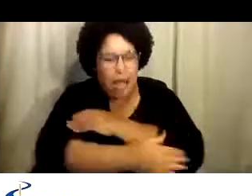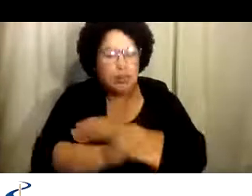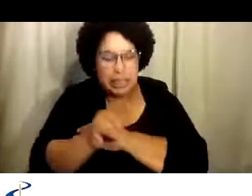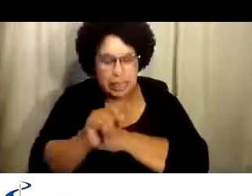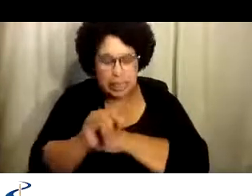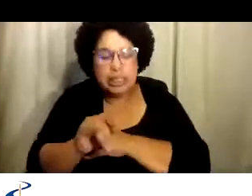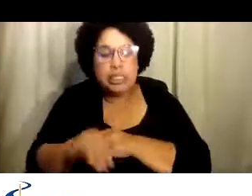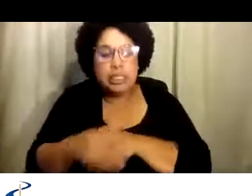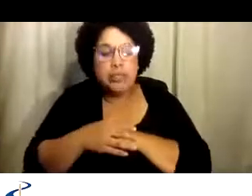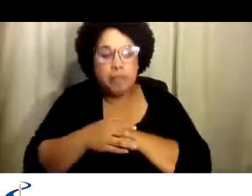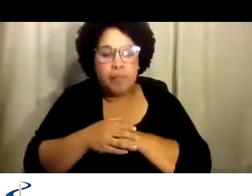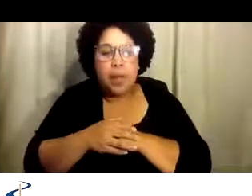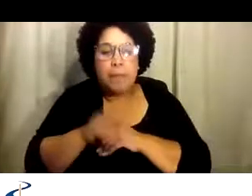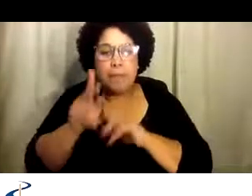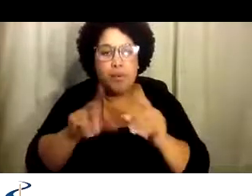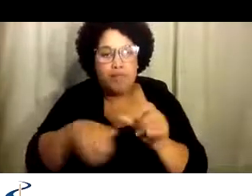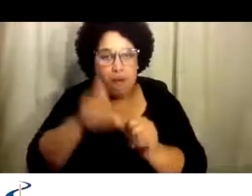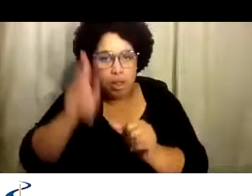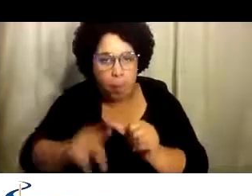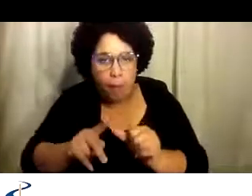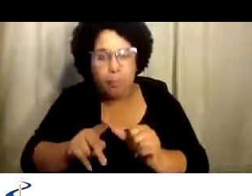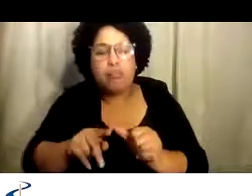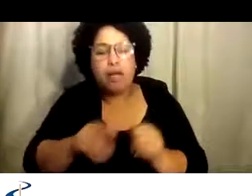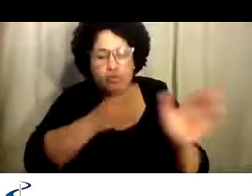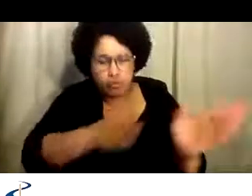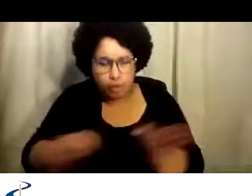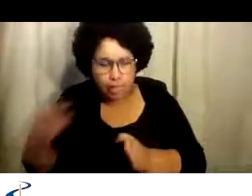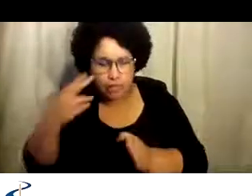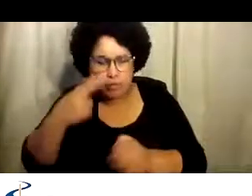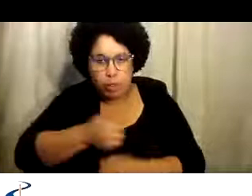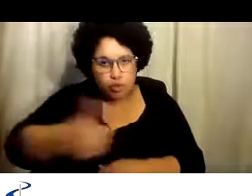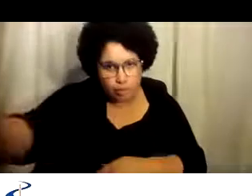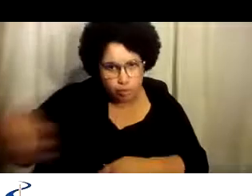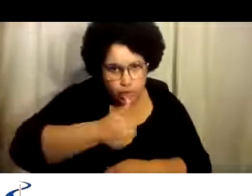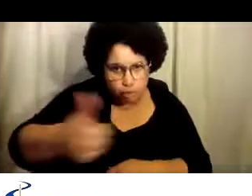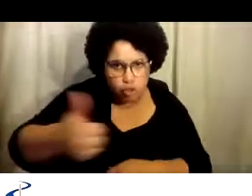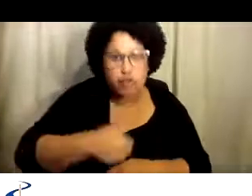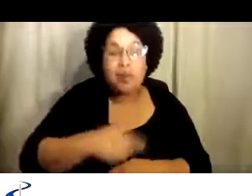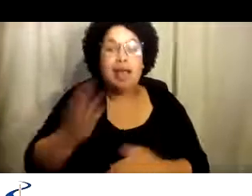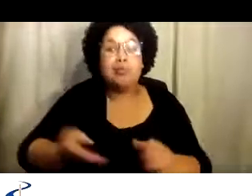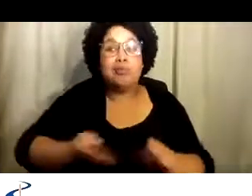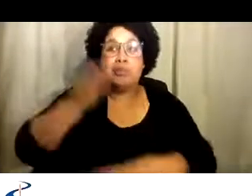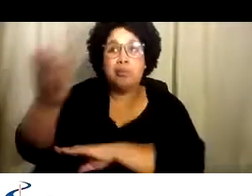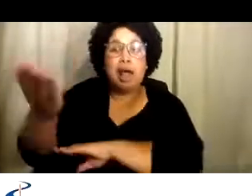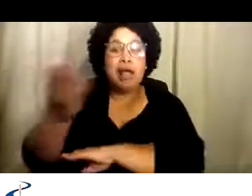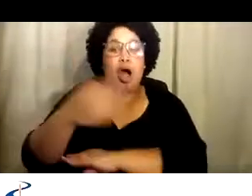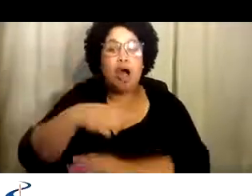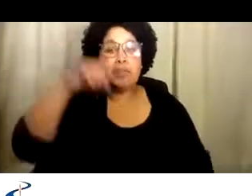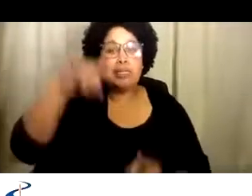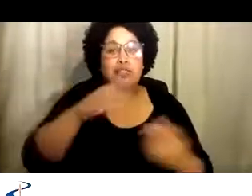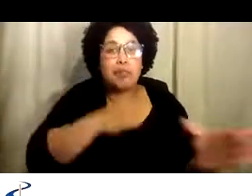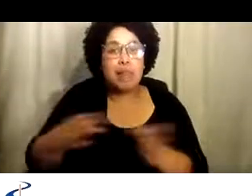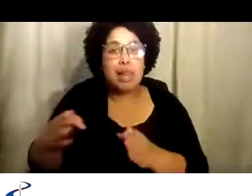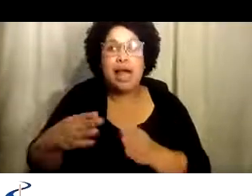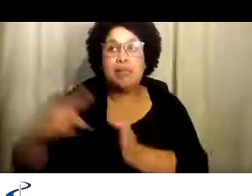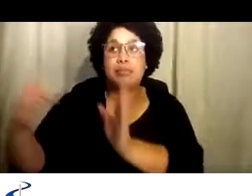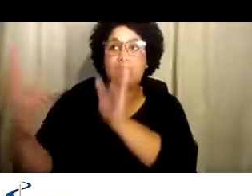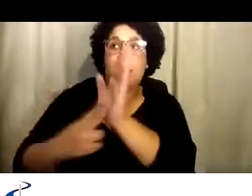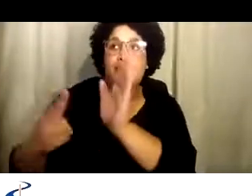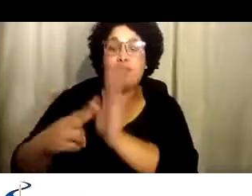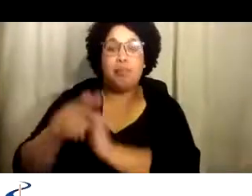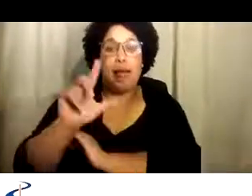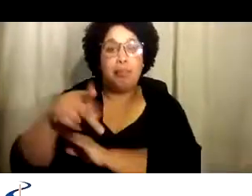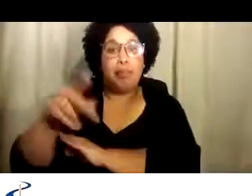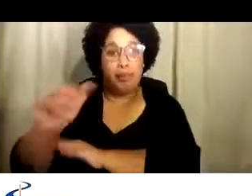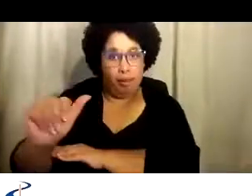darle seguimiento con respecto a su elección y también hacer arreglos para el transporte si es necesario. También tenemos el plan de